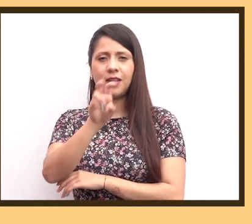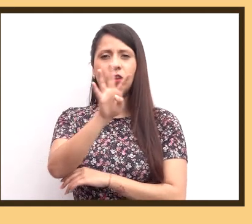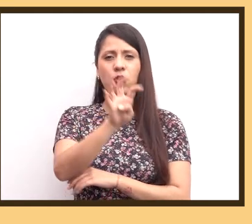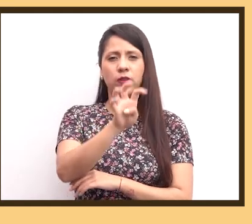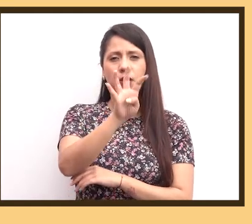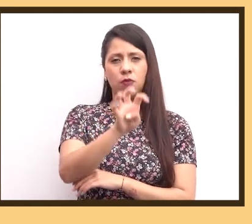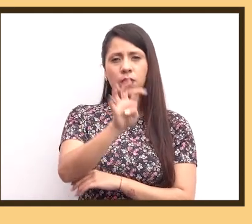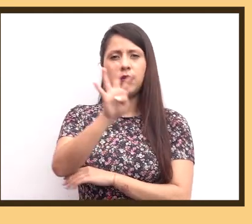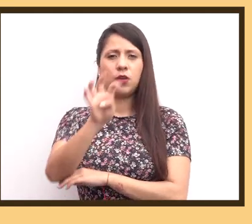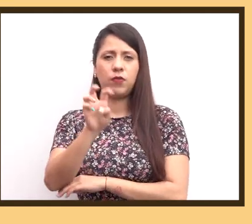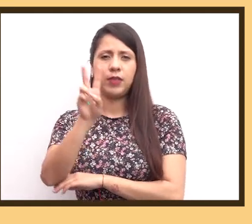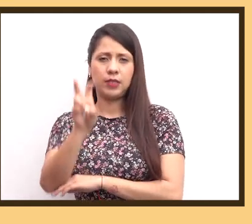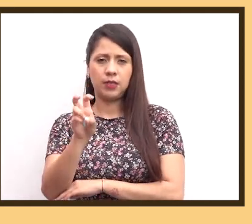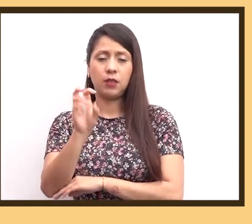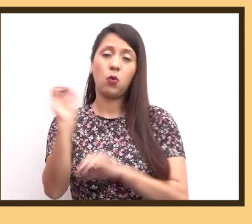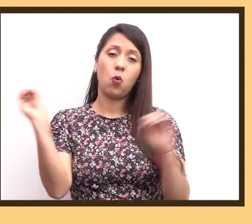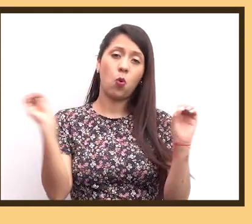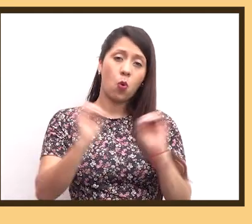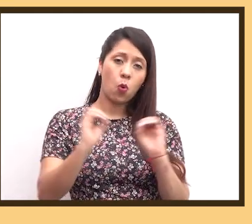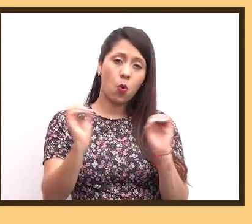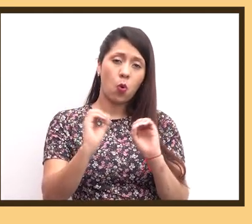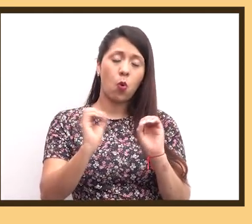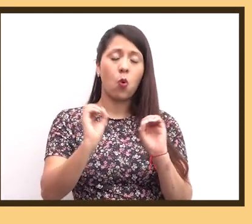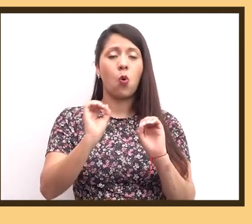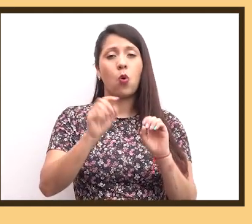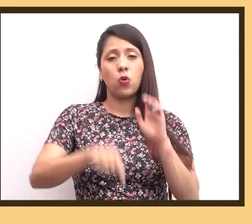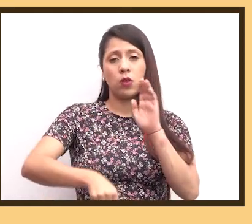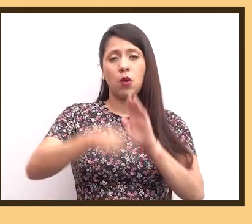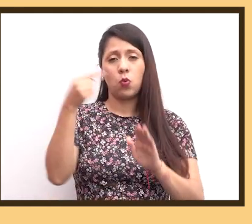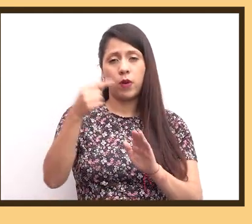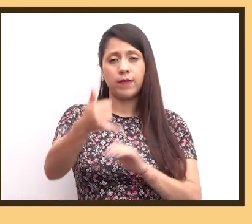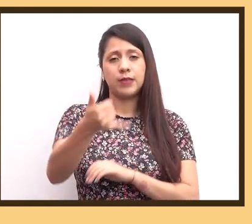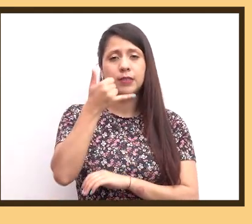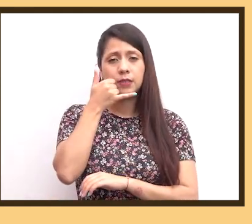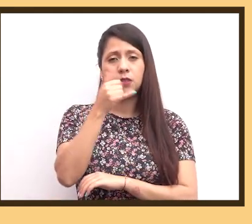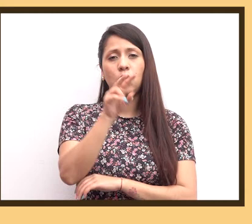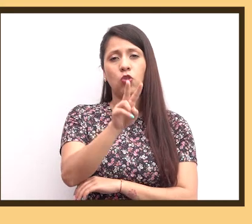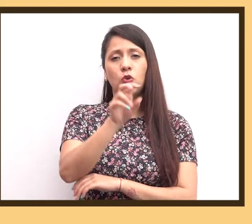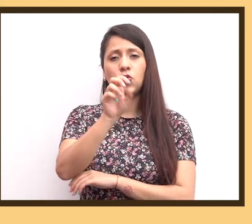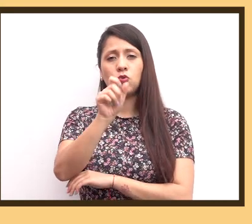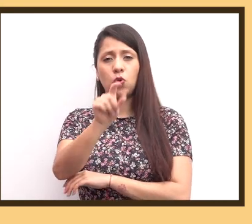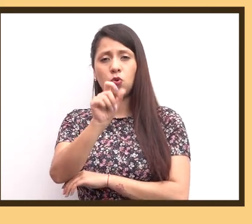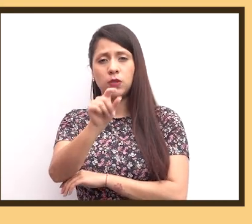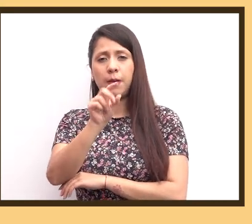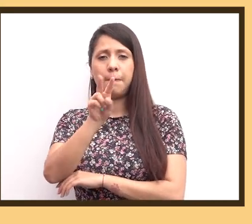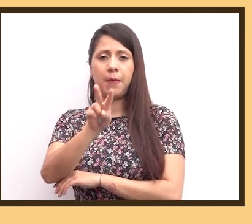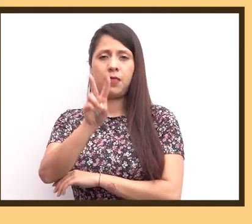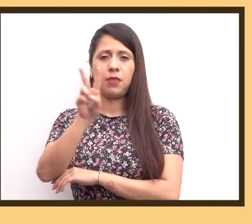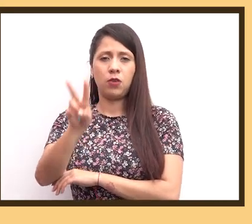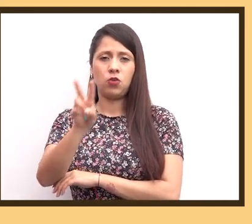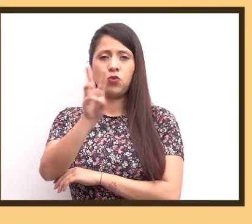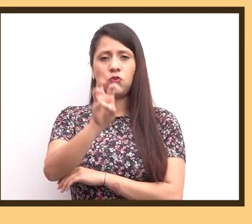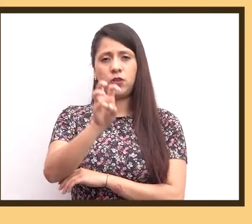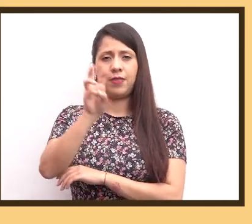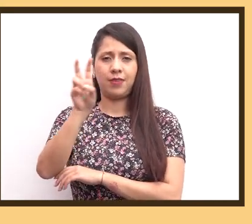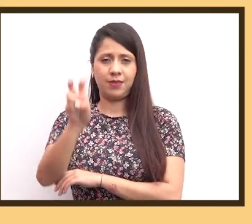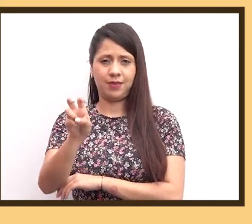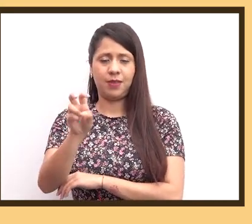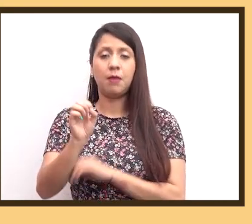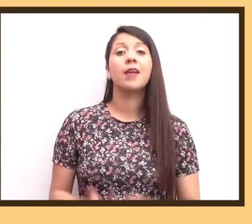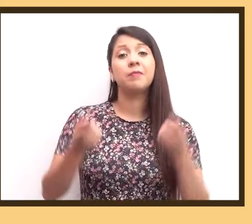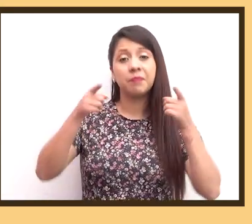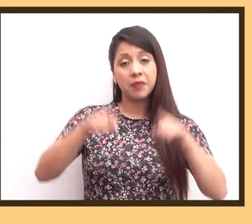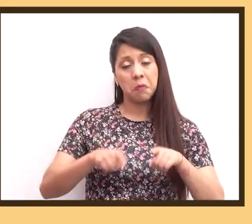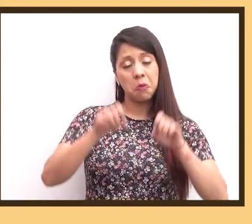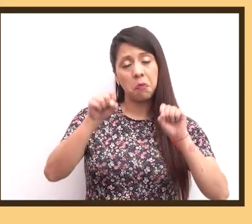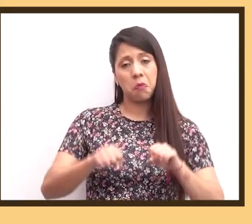377-9997 o si lo prefiere, a nuestra línea directa de atención 211-2287.